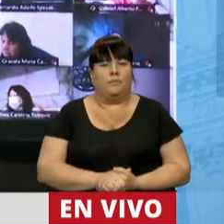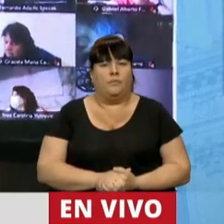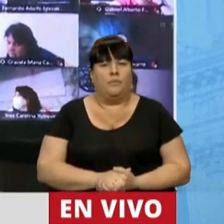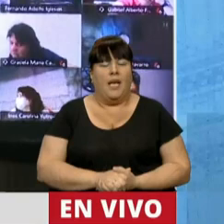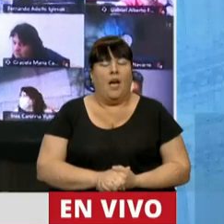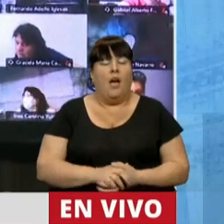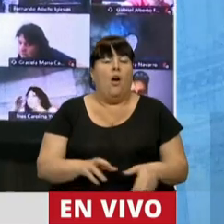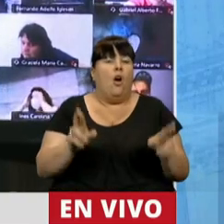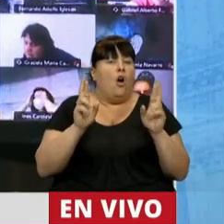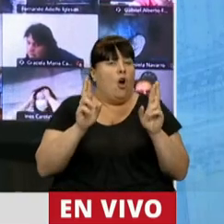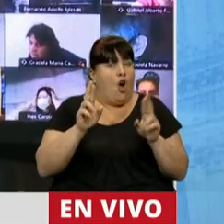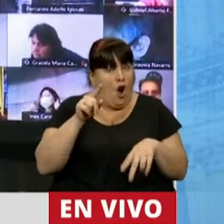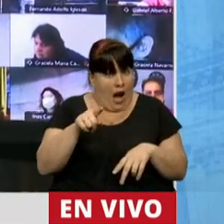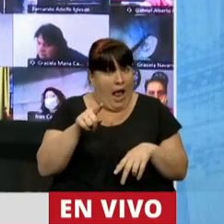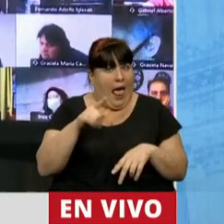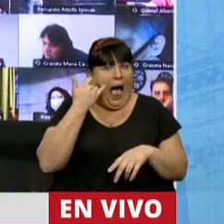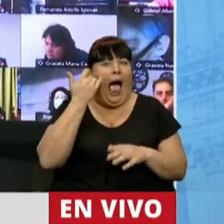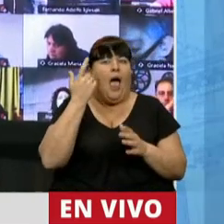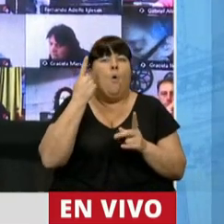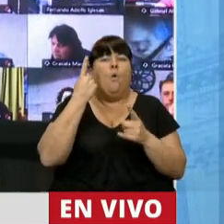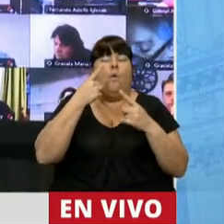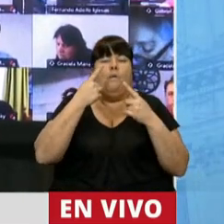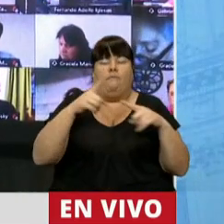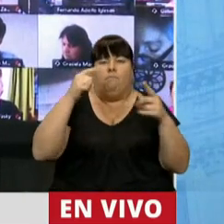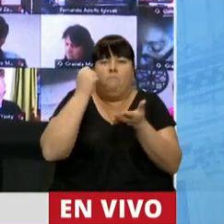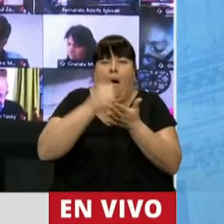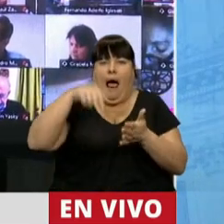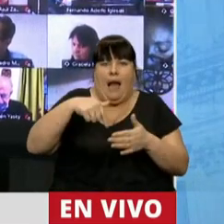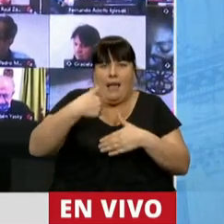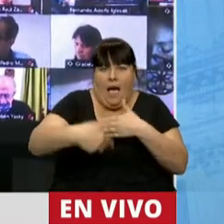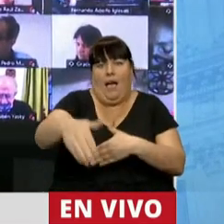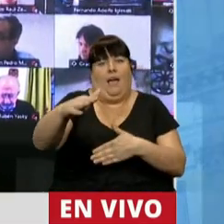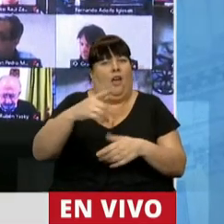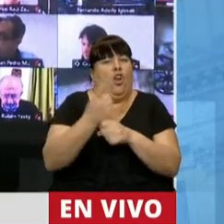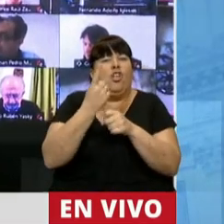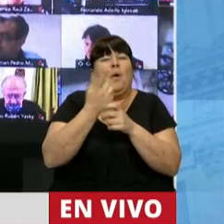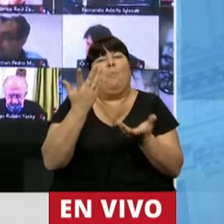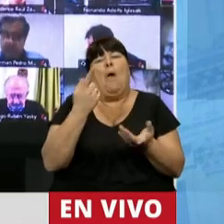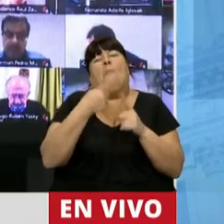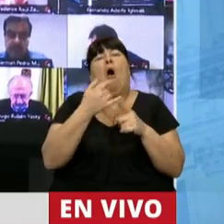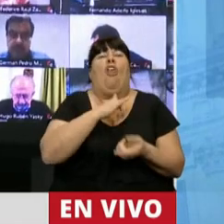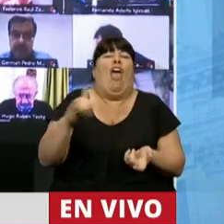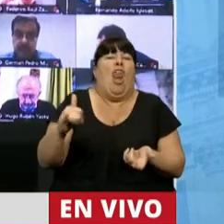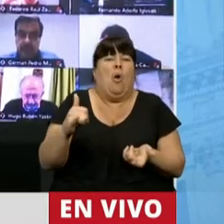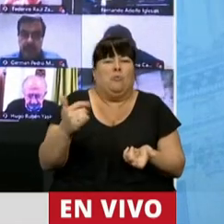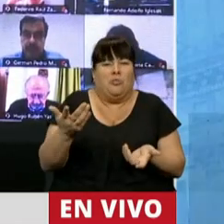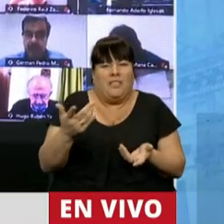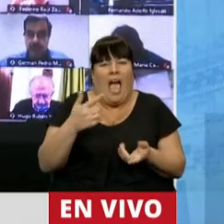Pero esto ojalá genere un precedente, señor presidente. No puede ser que una simple denuncia